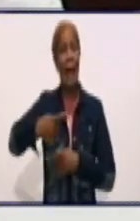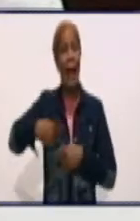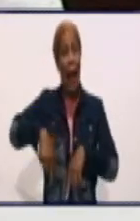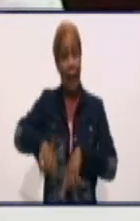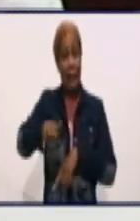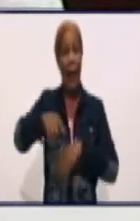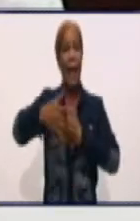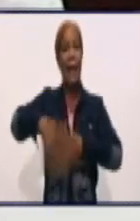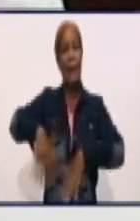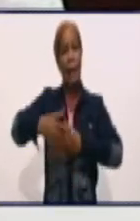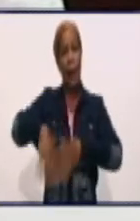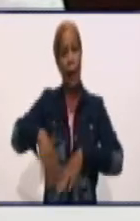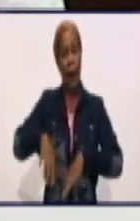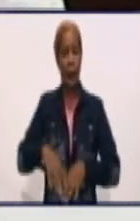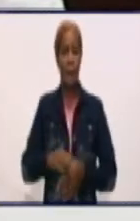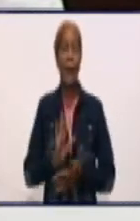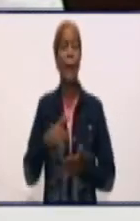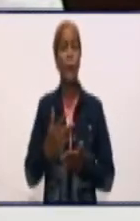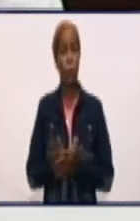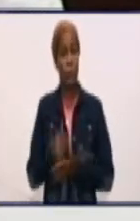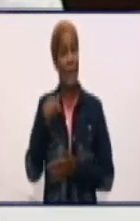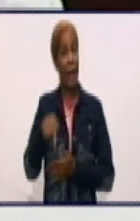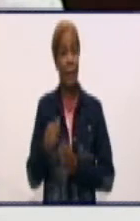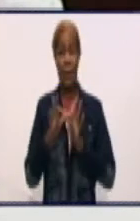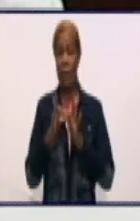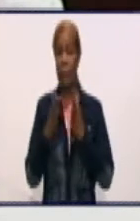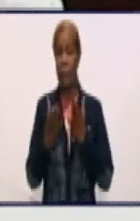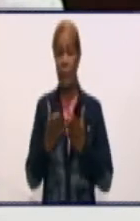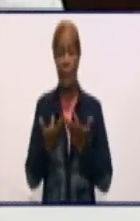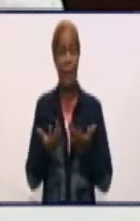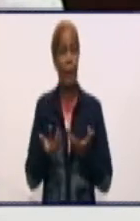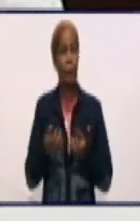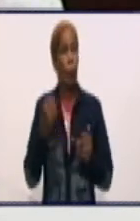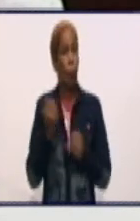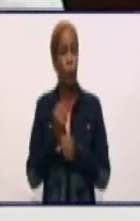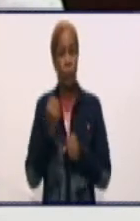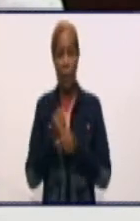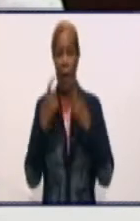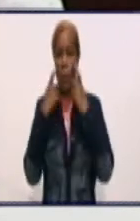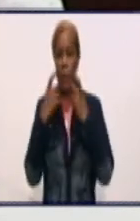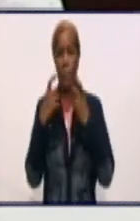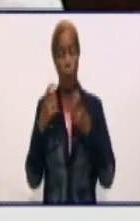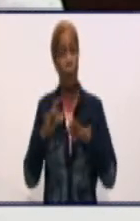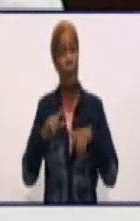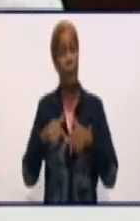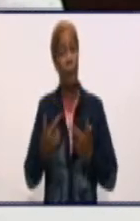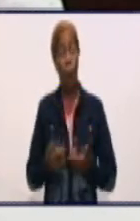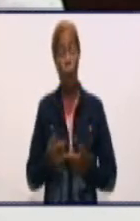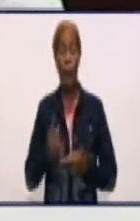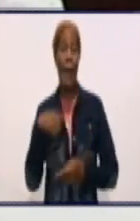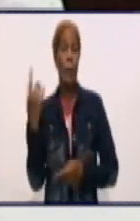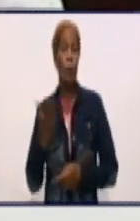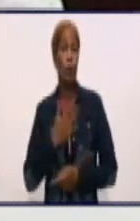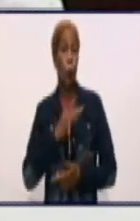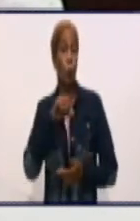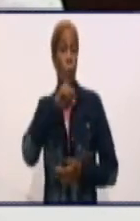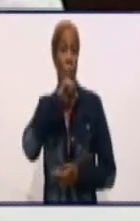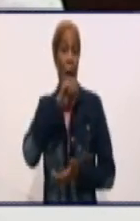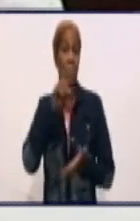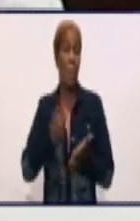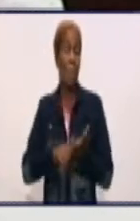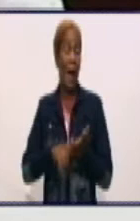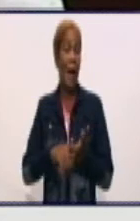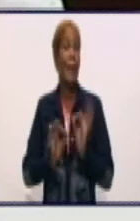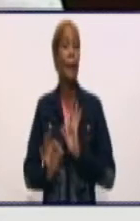La familia aquí juega un papel fundamental y es un papel muy importante. Nosotros somos los responsables del cuidado de nuestros